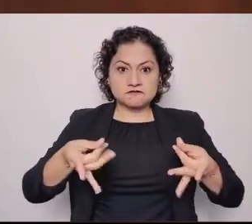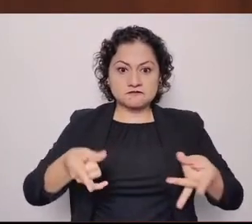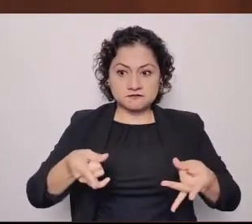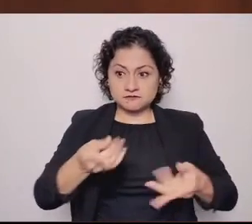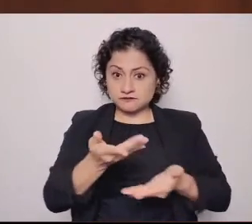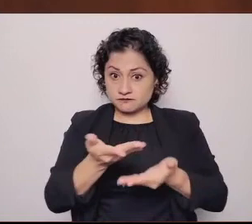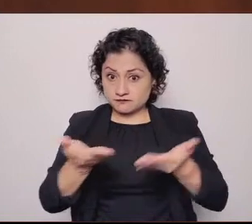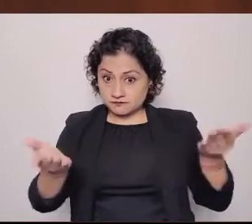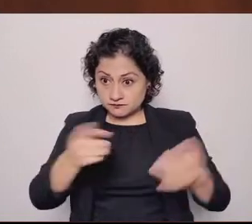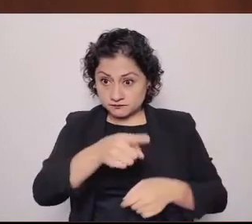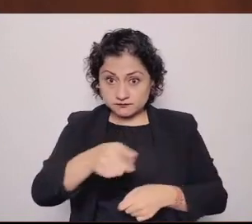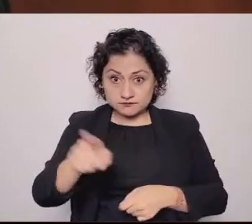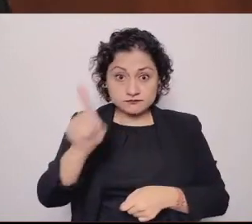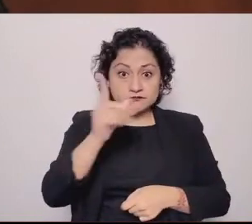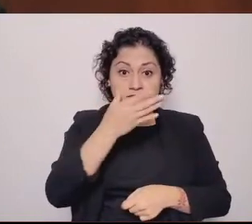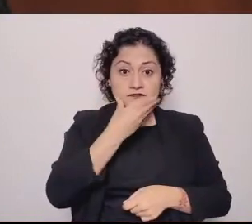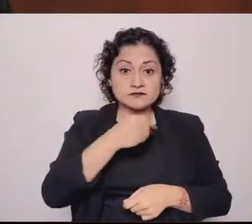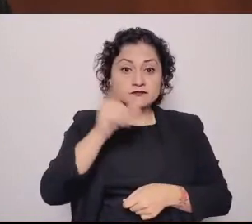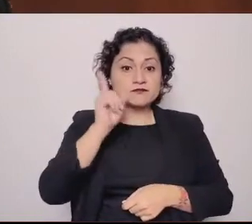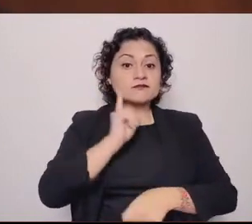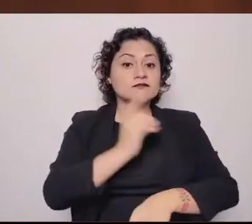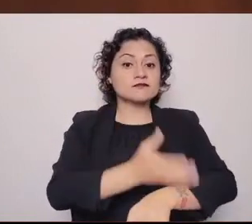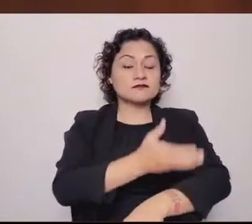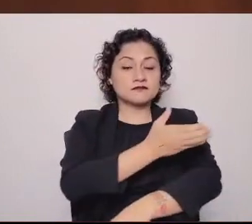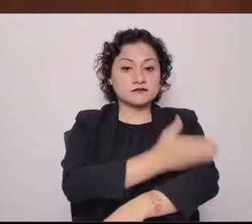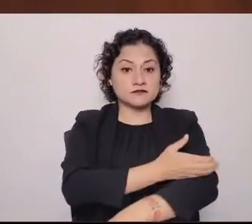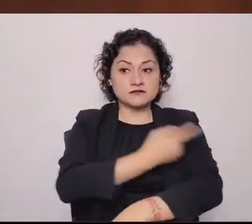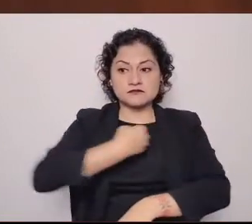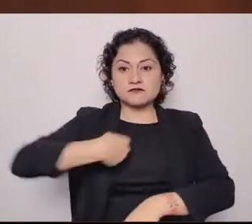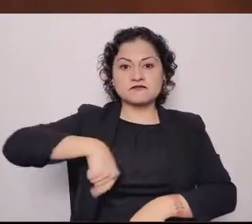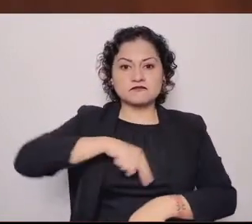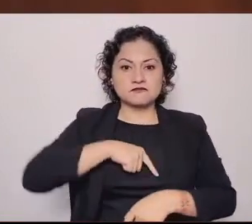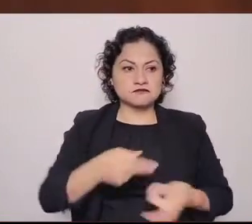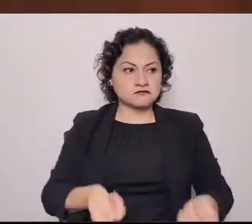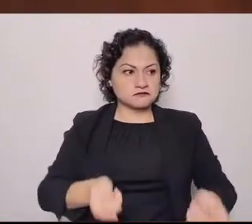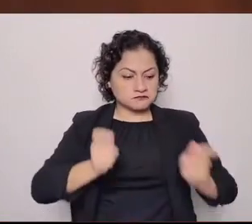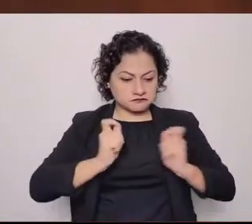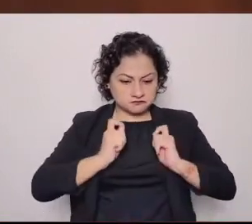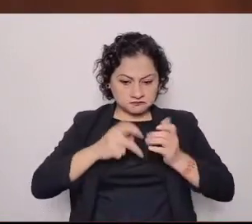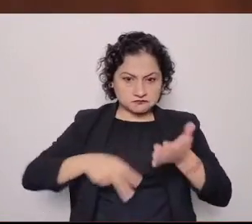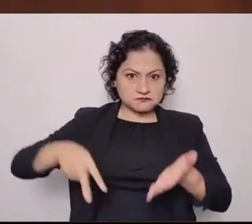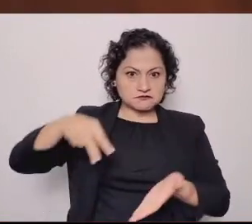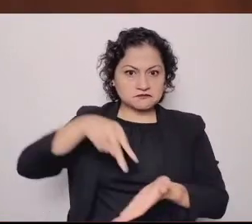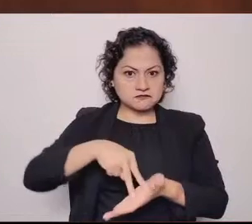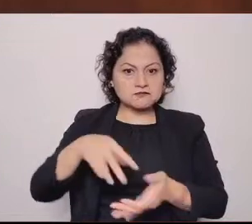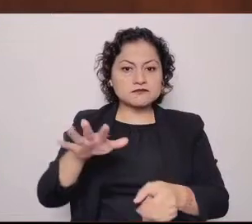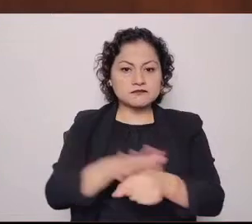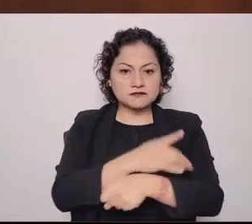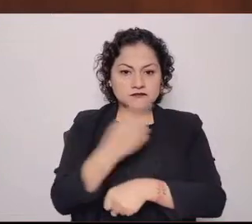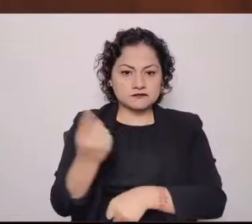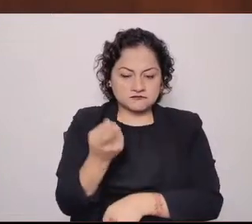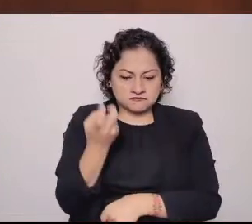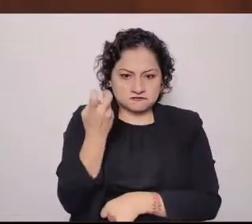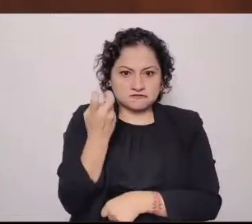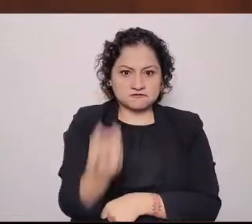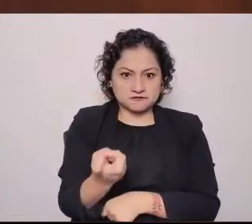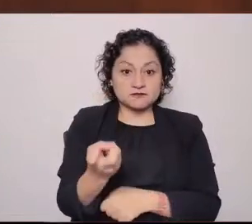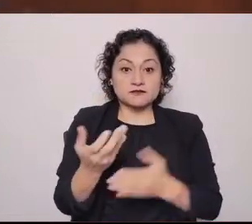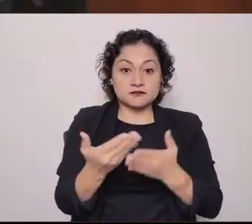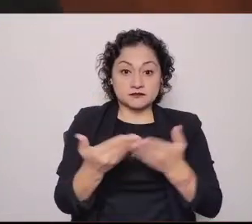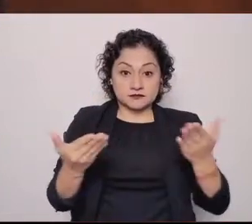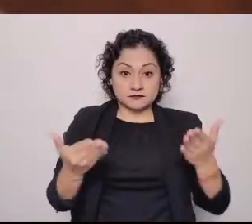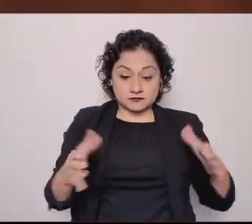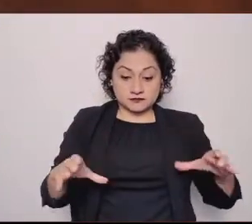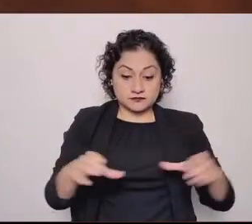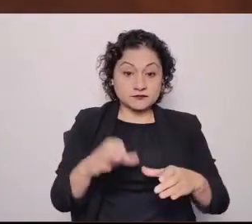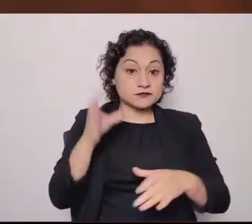el motivo por el que estamos aquí. Efectivamente, debe de ser una legislatura de acuerdos